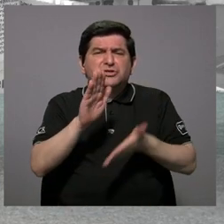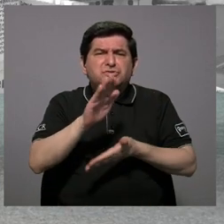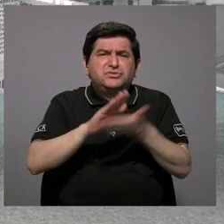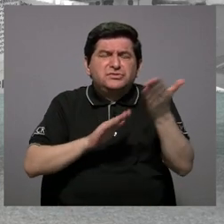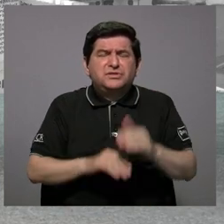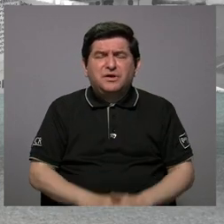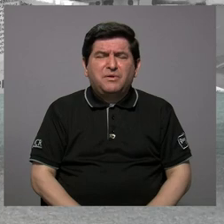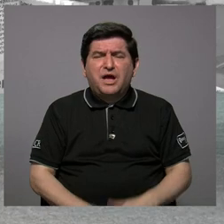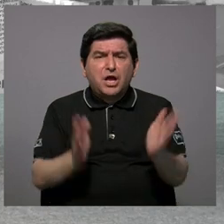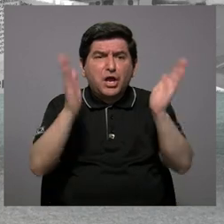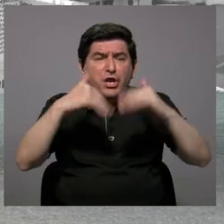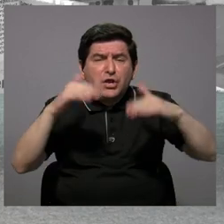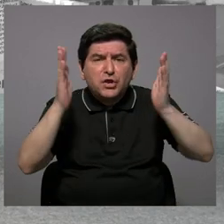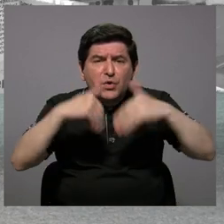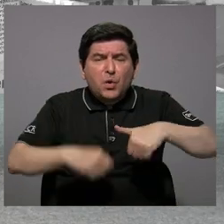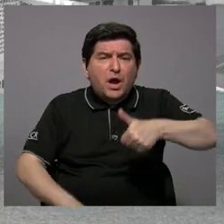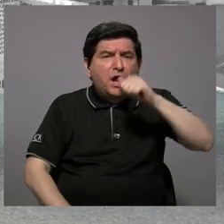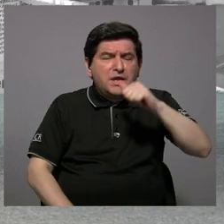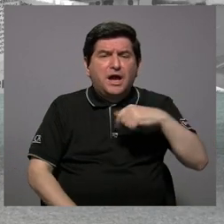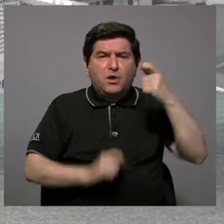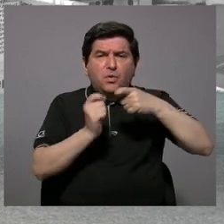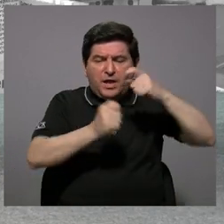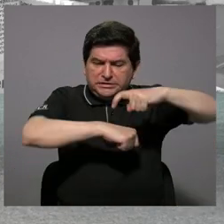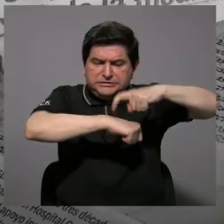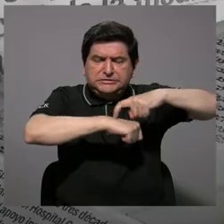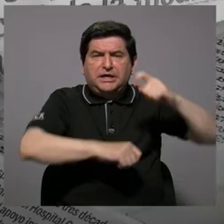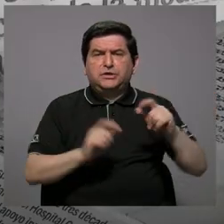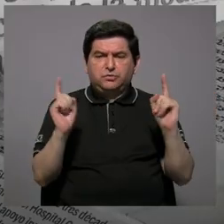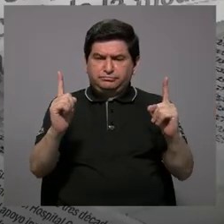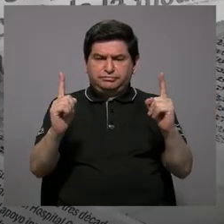del agua de tal a tal hora. Quiero detenerme ahí.